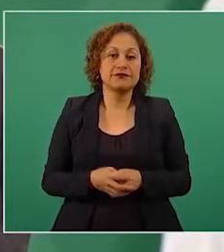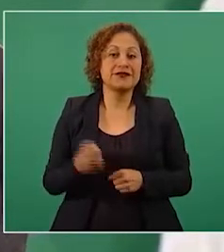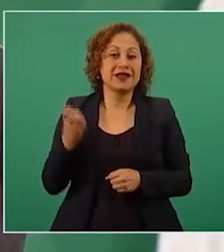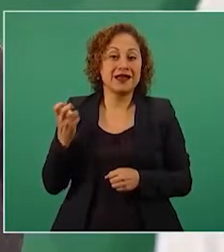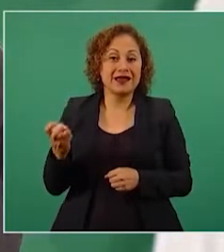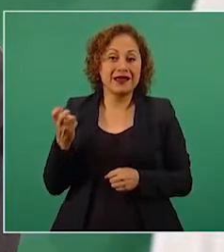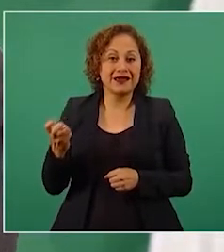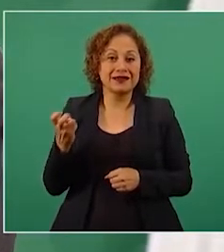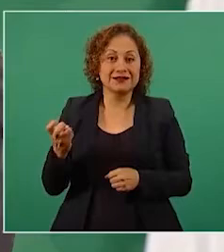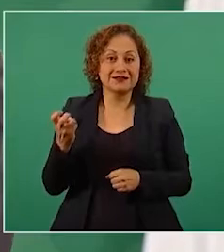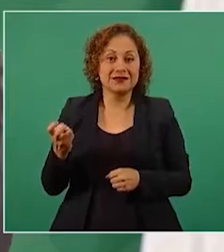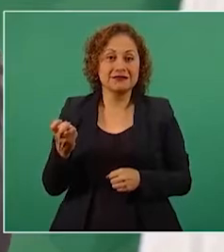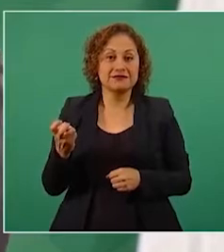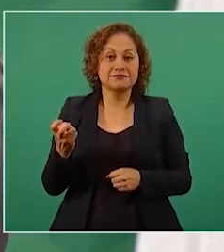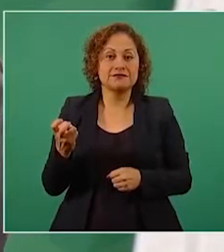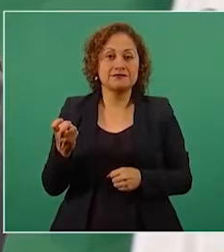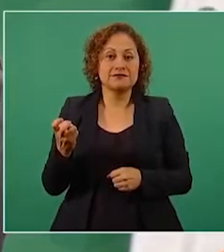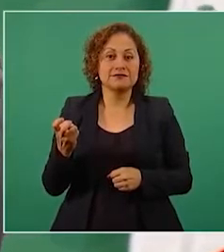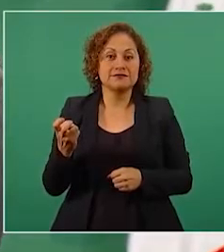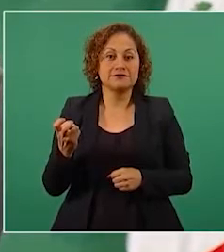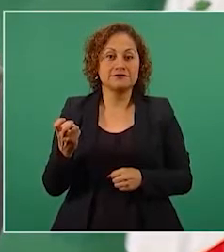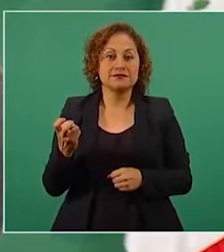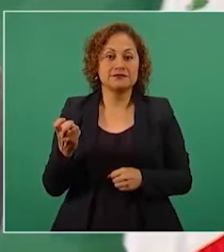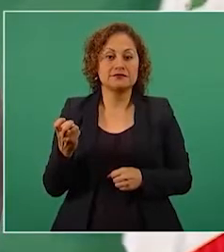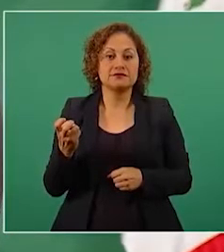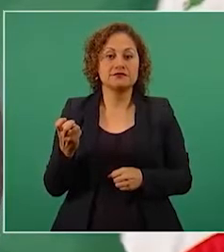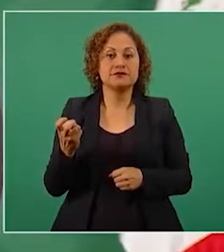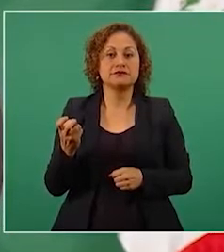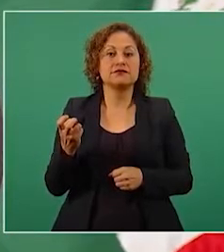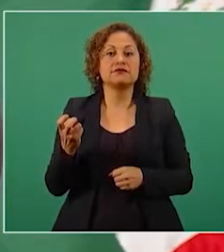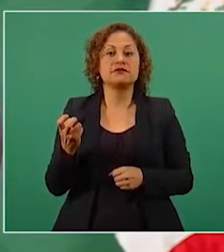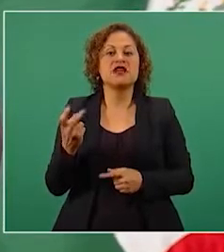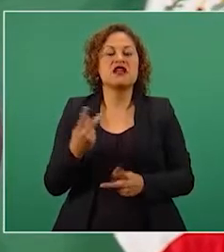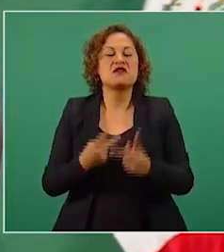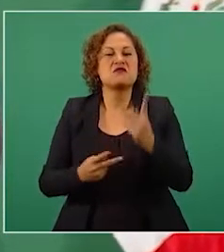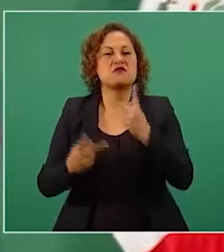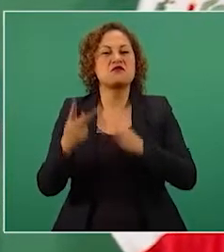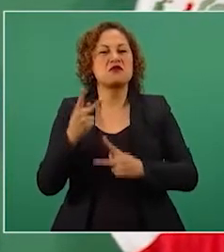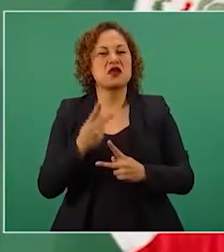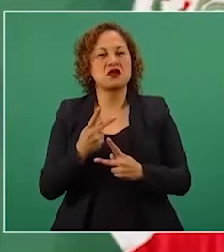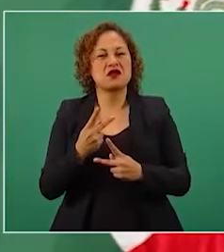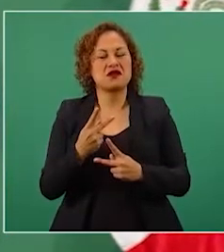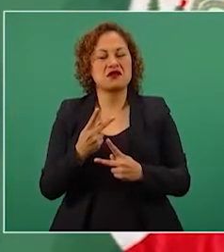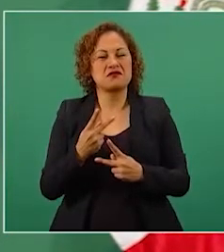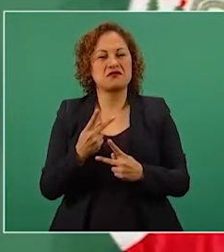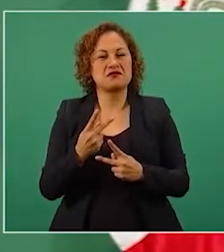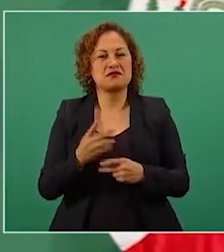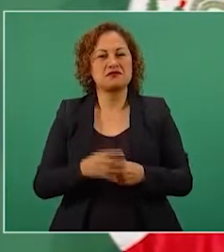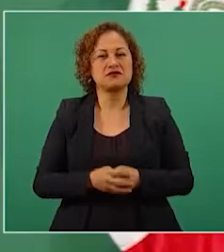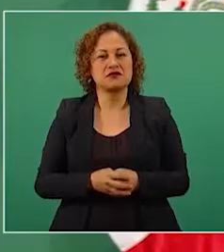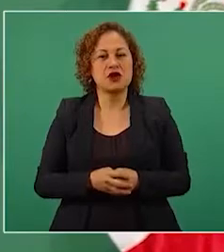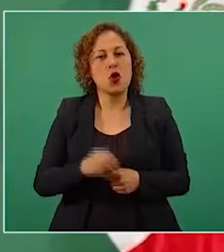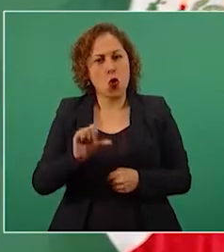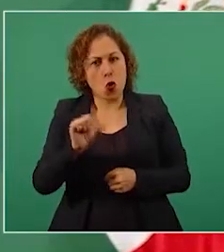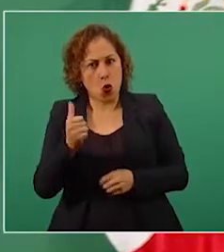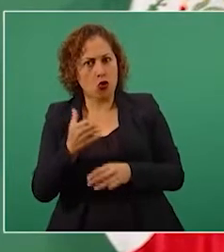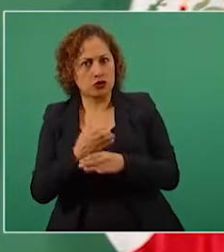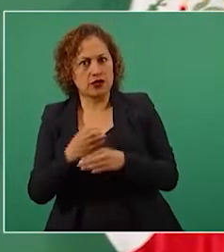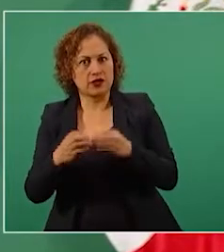un componente adicional.